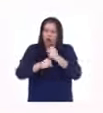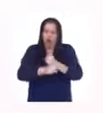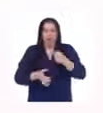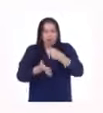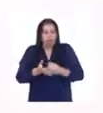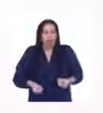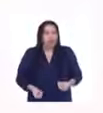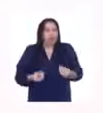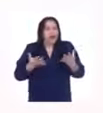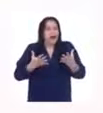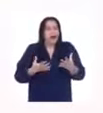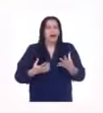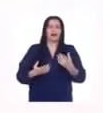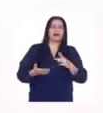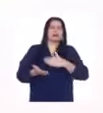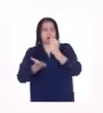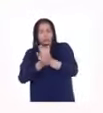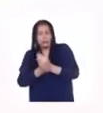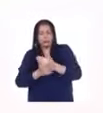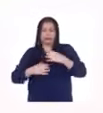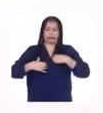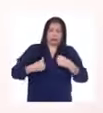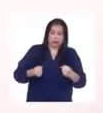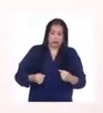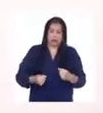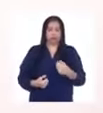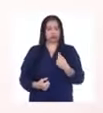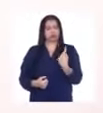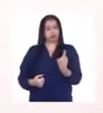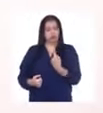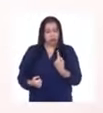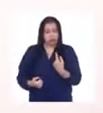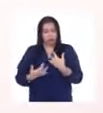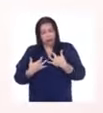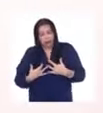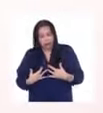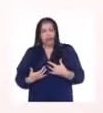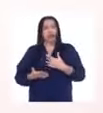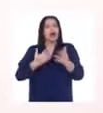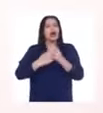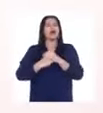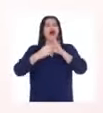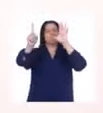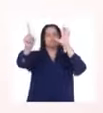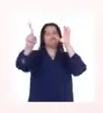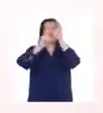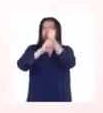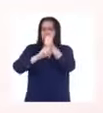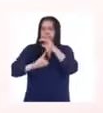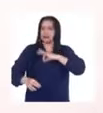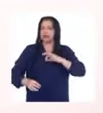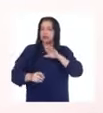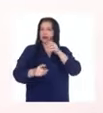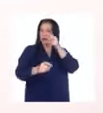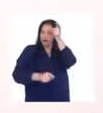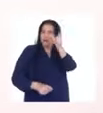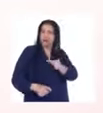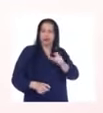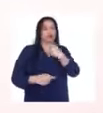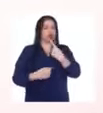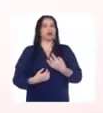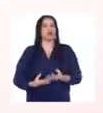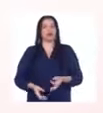lesiones retos y soledad ella logró no solo una satisfacción personal a través de sus medallas